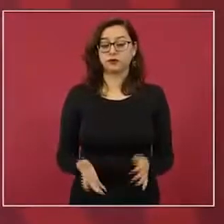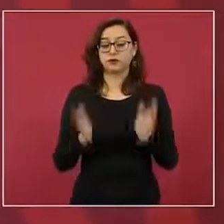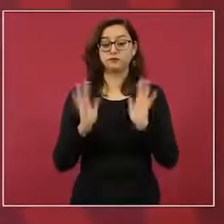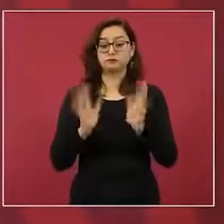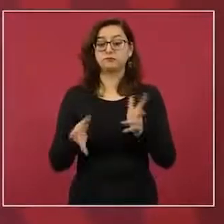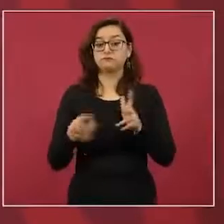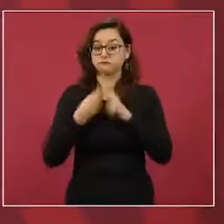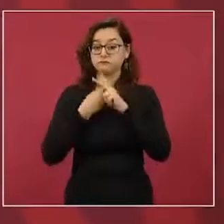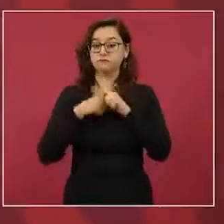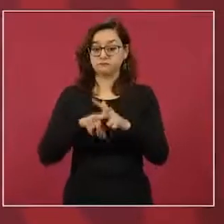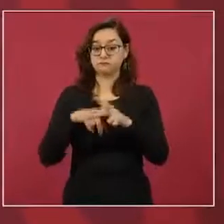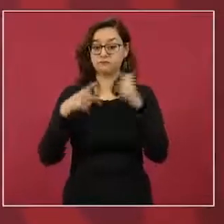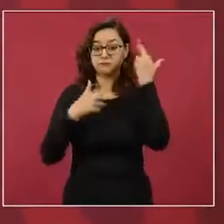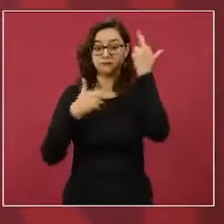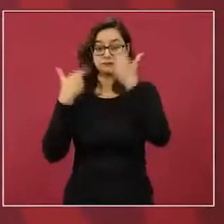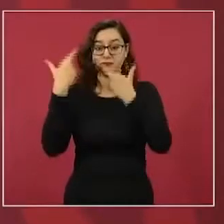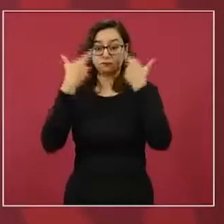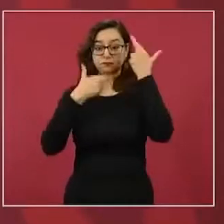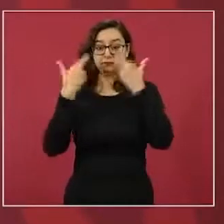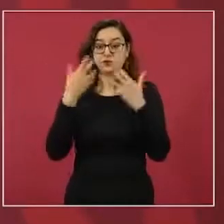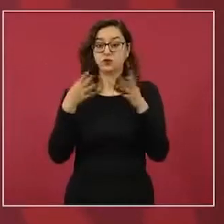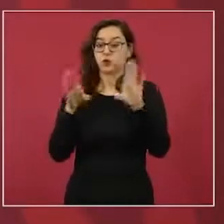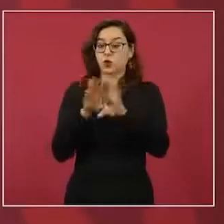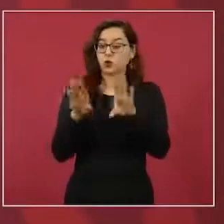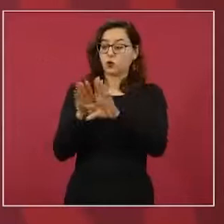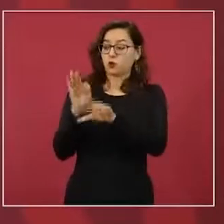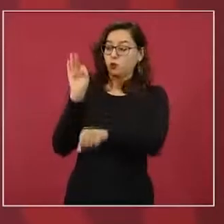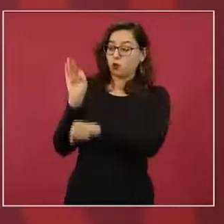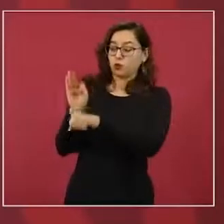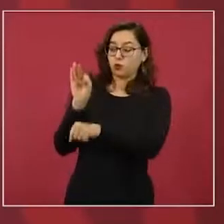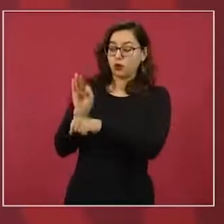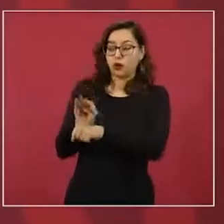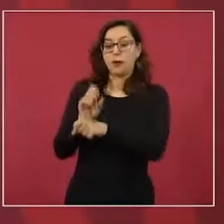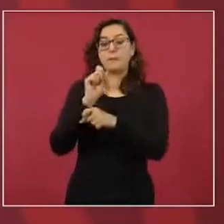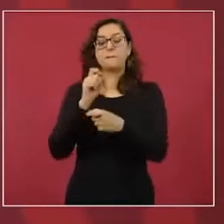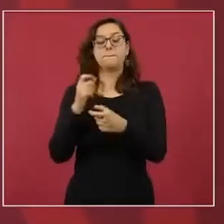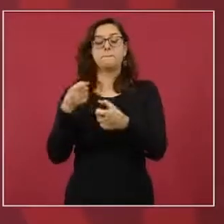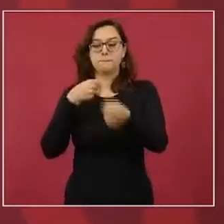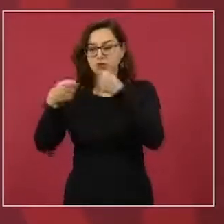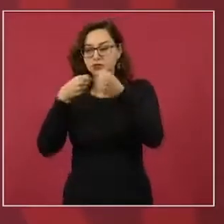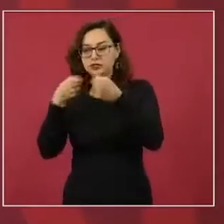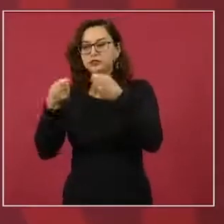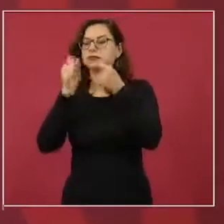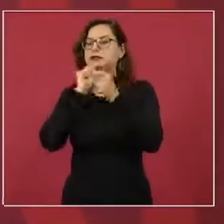para la protección de periodistas y de luchadores sociales.